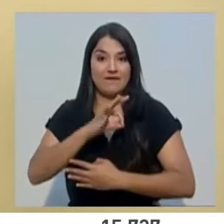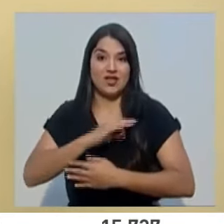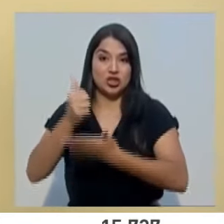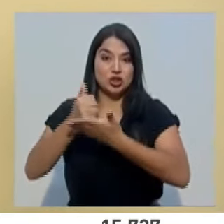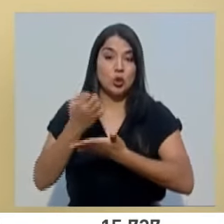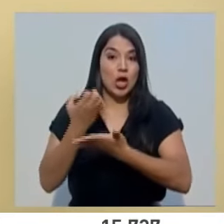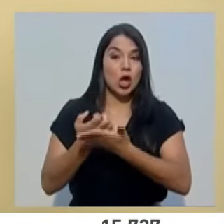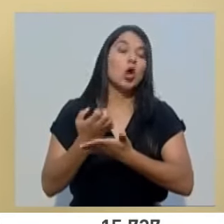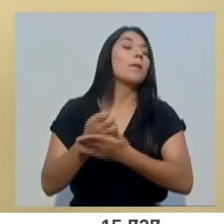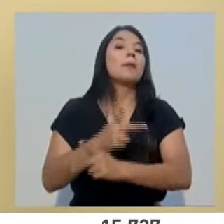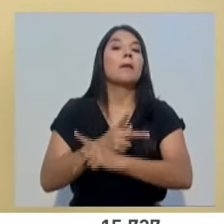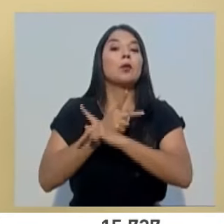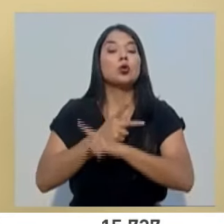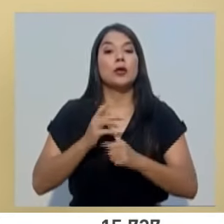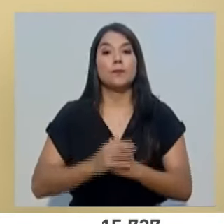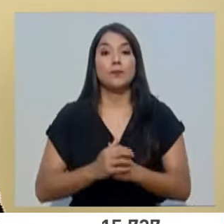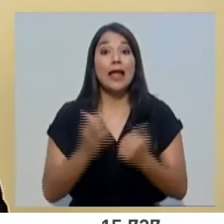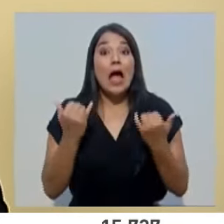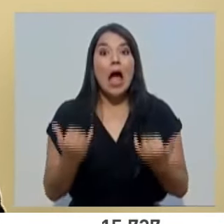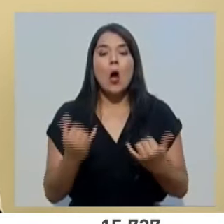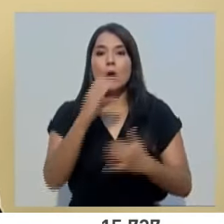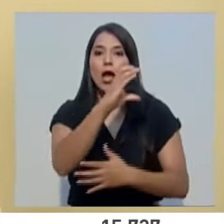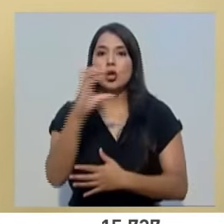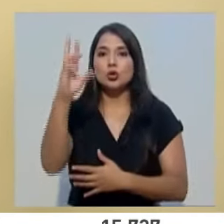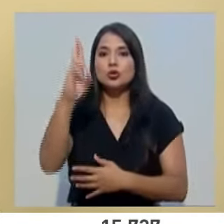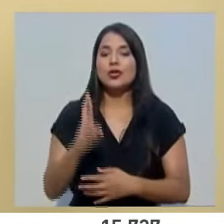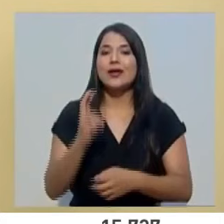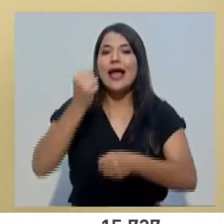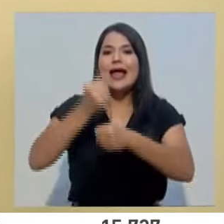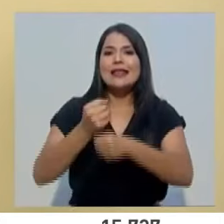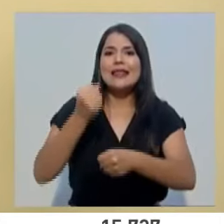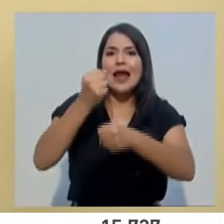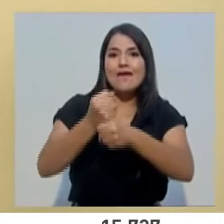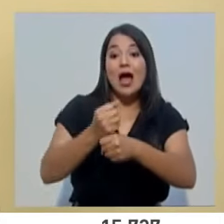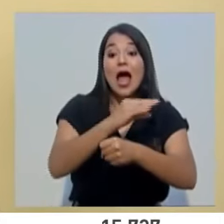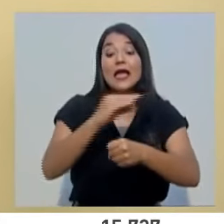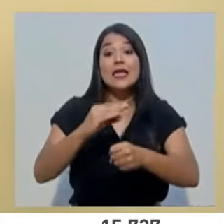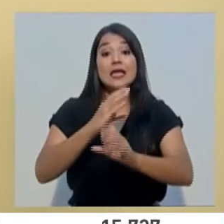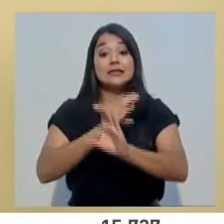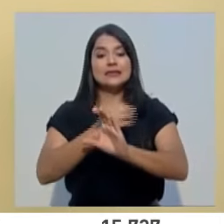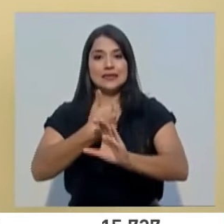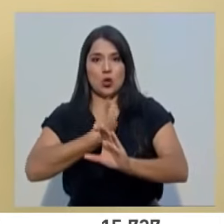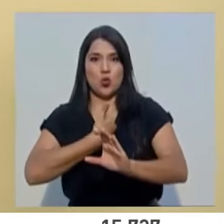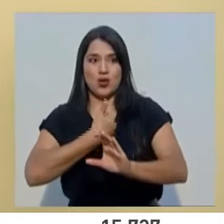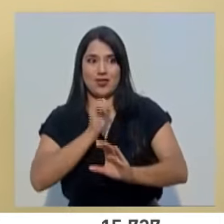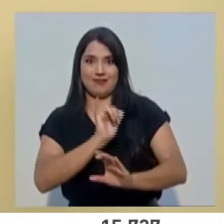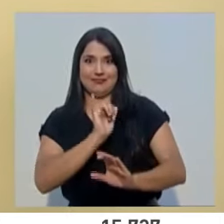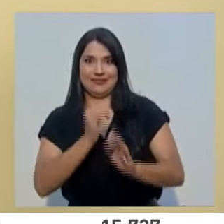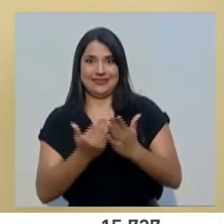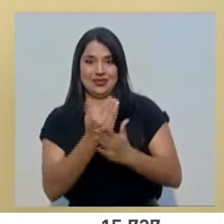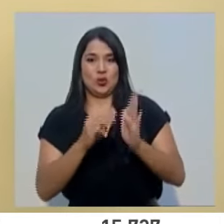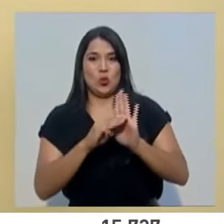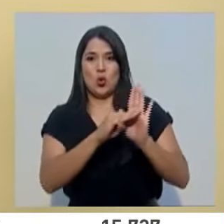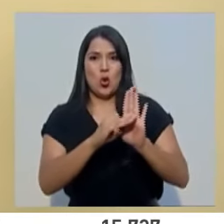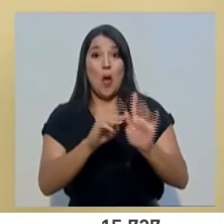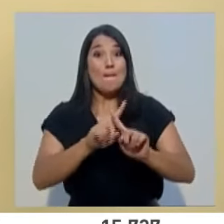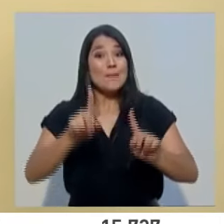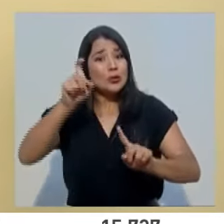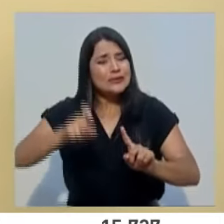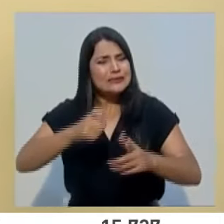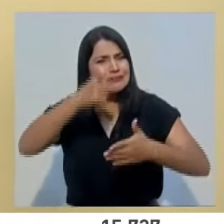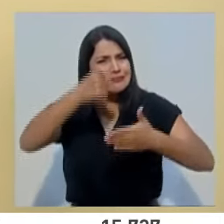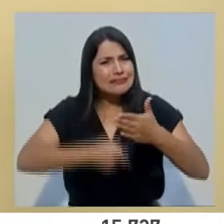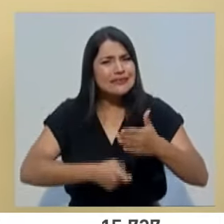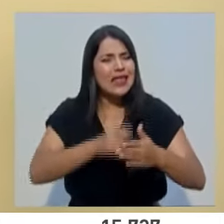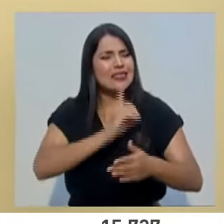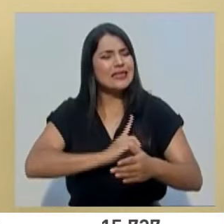a una nueva fase en la que Costa Rica trabaja y se cuida, pero ahí tenemos que ser estrictos en la